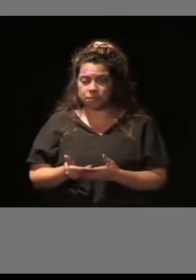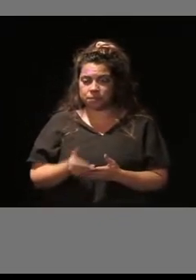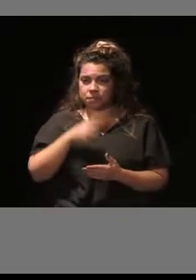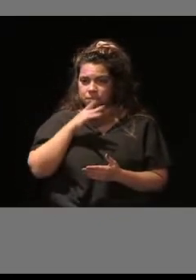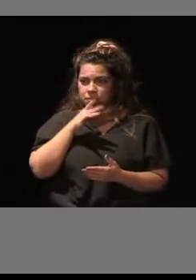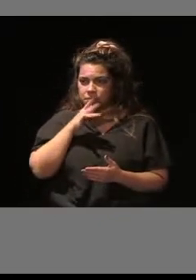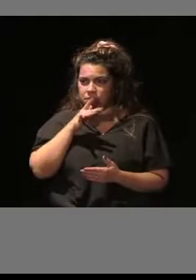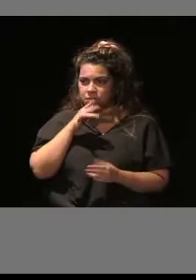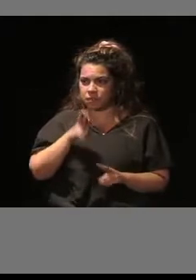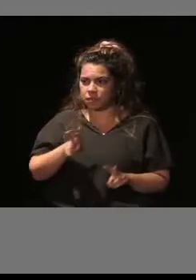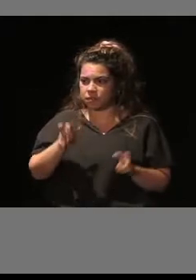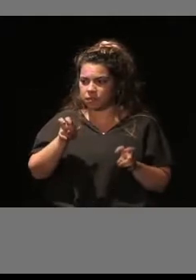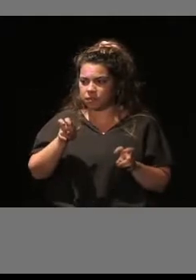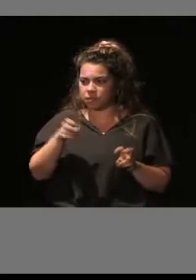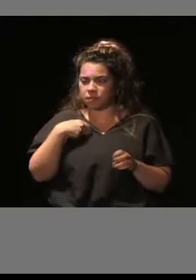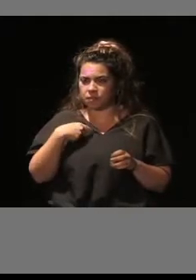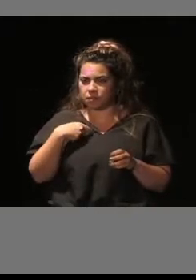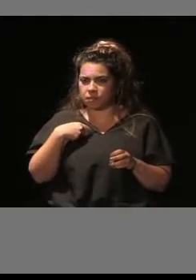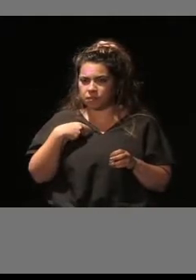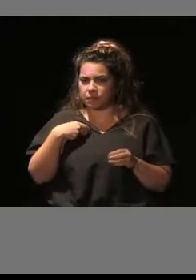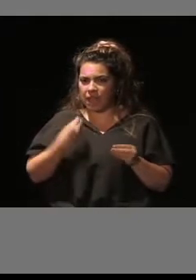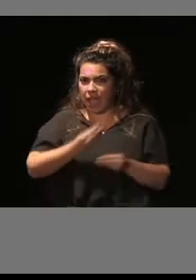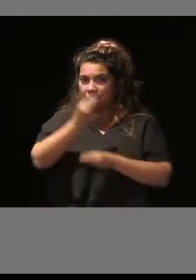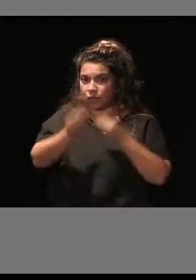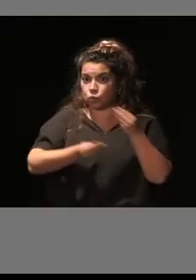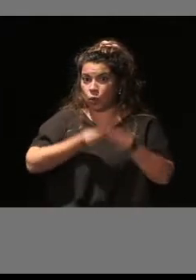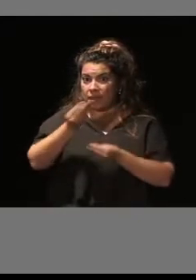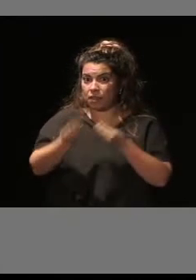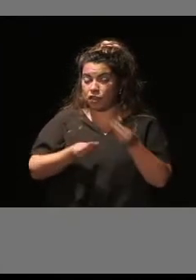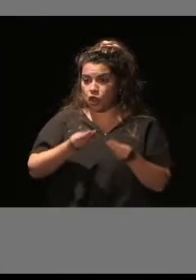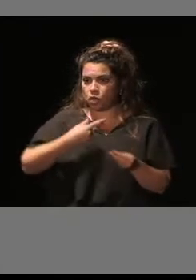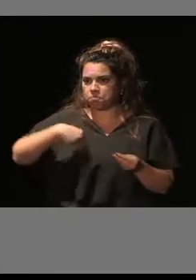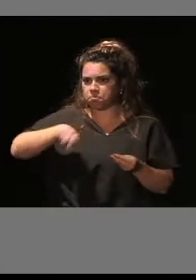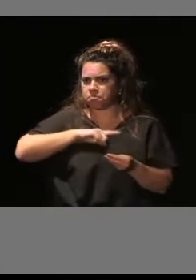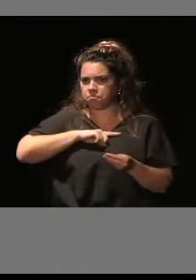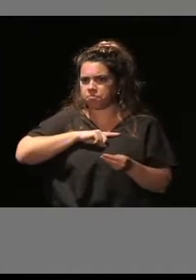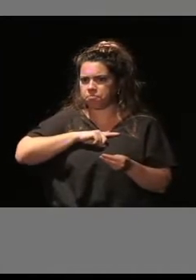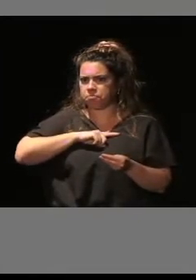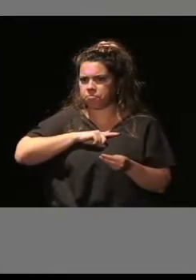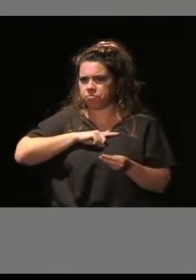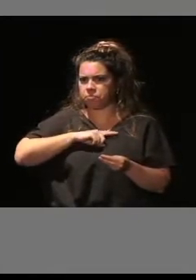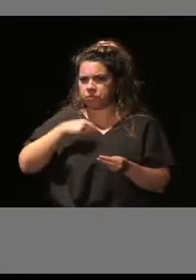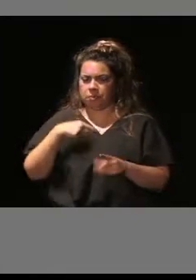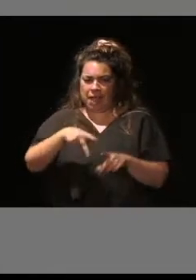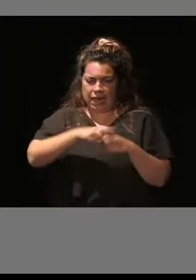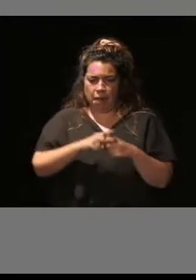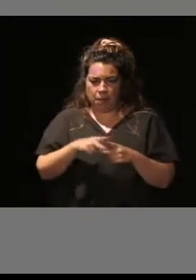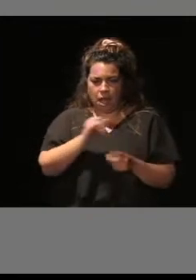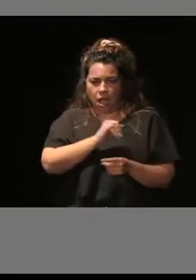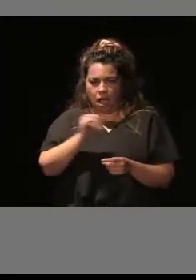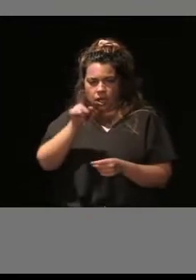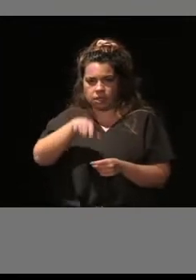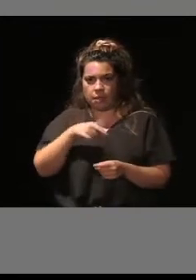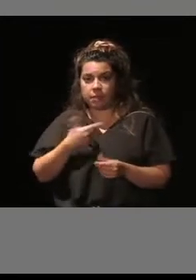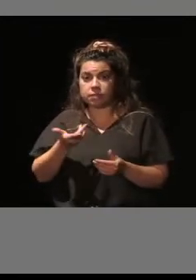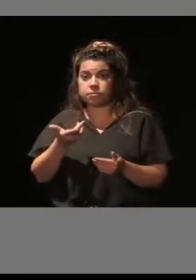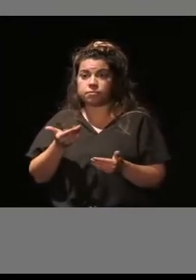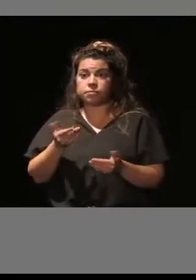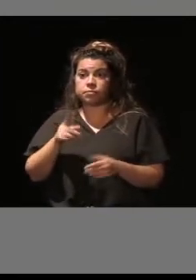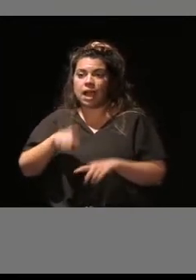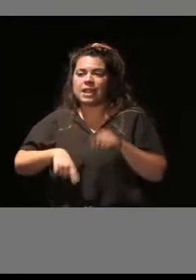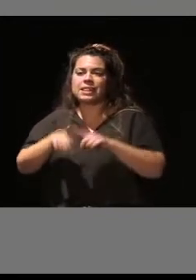voy a referir a las diferentes actuaciones que desempeñamos y a las herramientas de las que disponemos en función de los diferentes